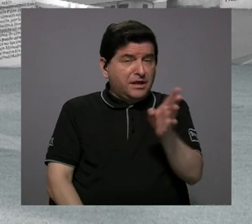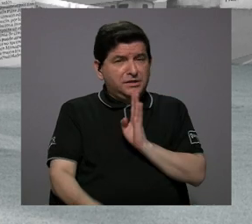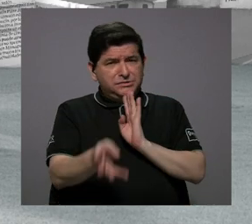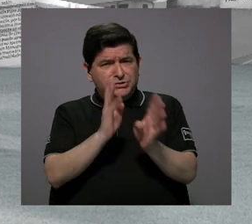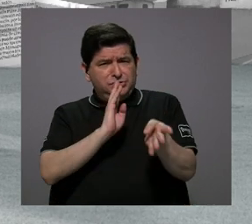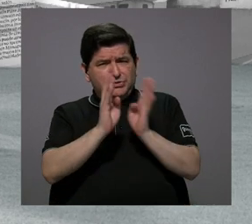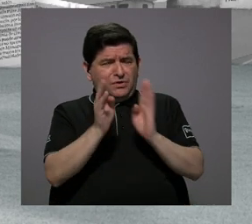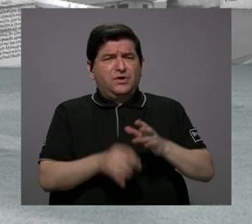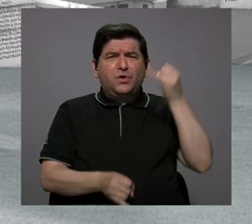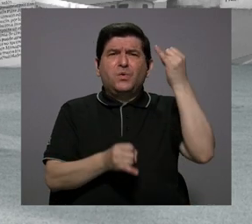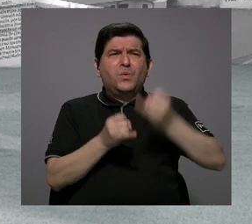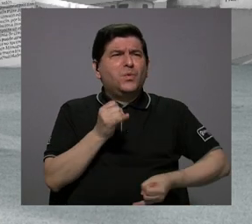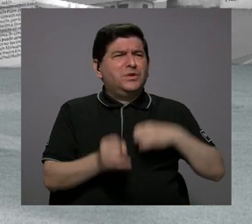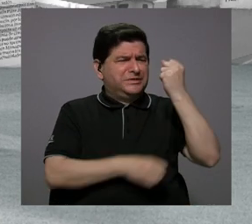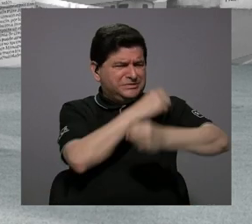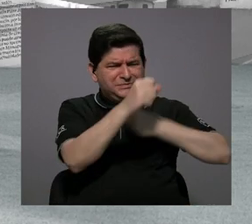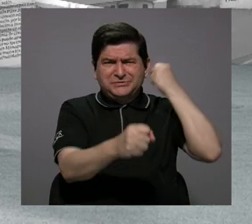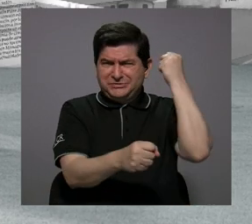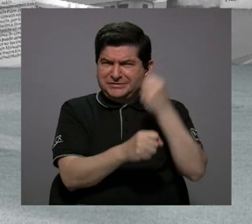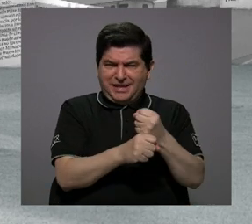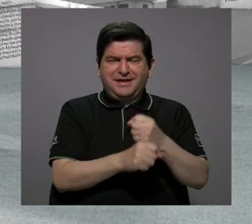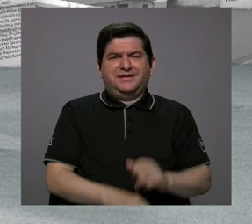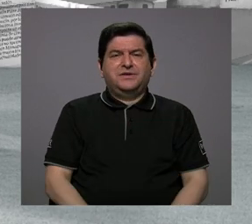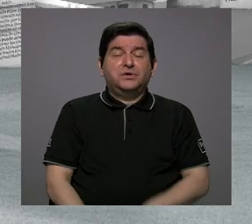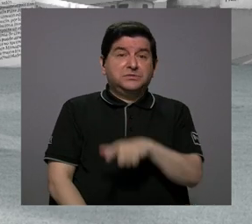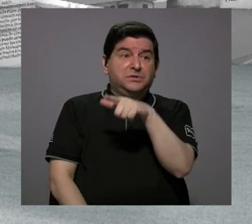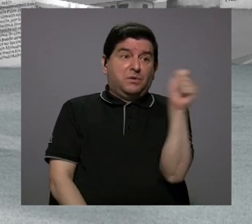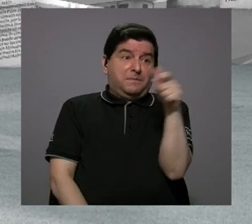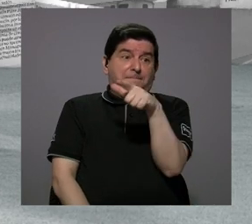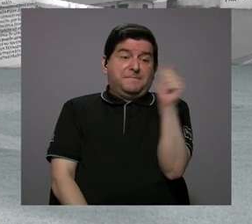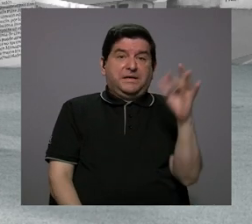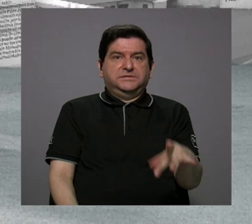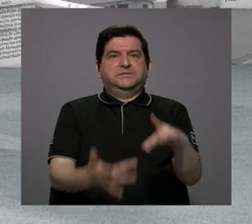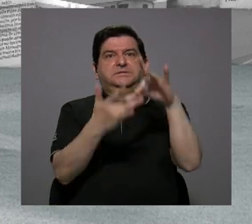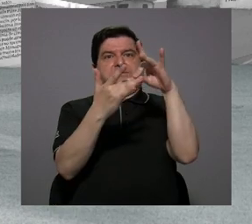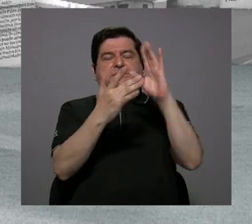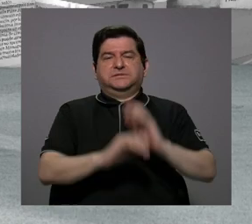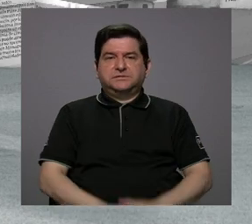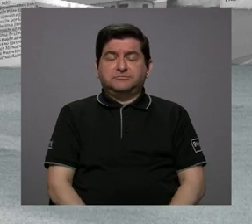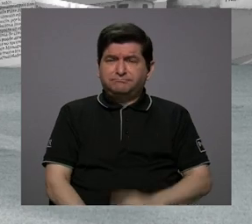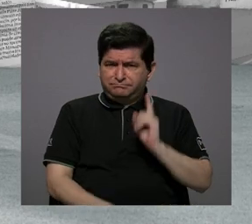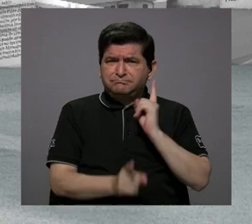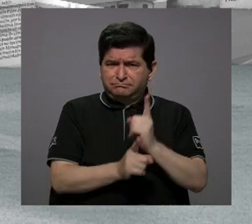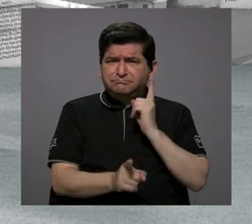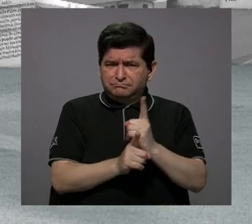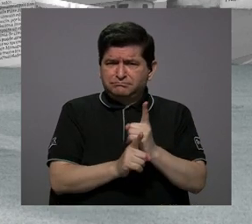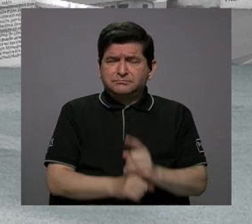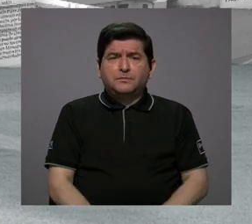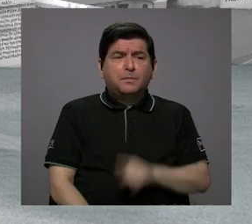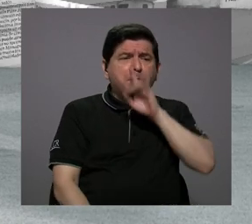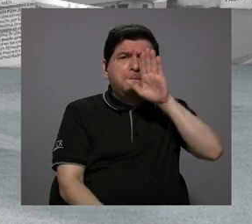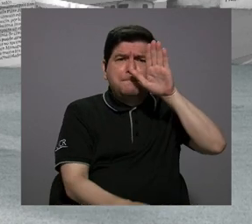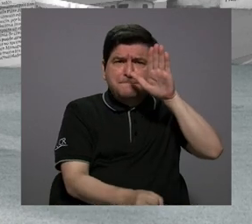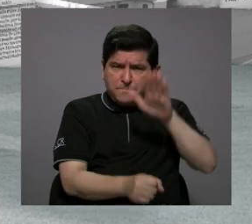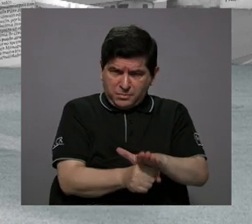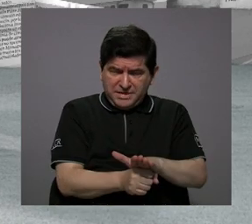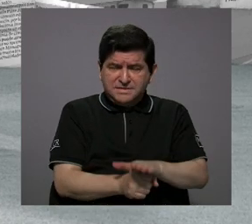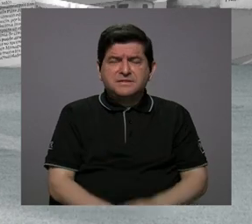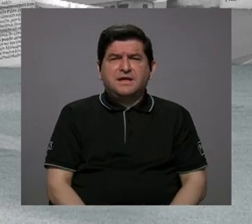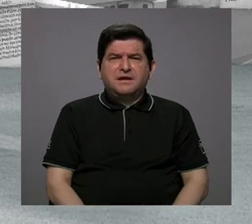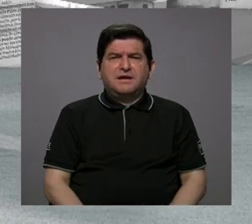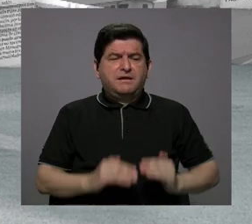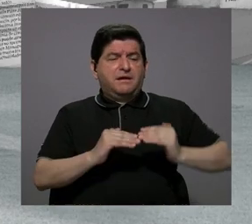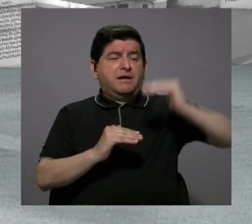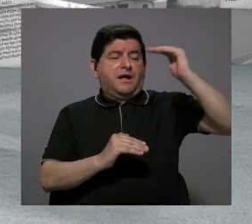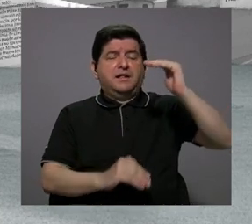hablando en los últimos años y meses sobre todo, porque efectivamente se había prometido por parte de las